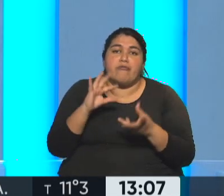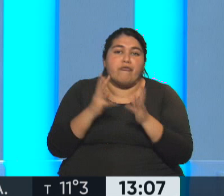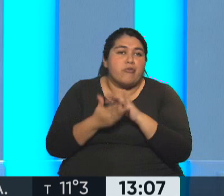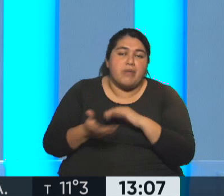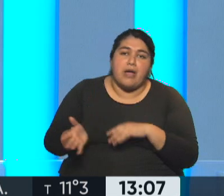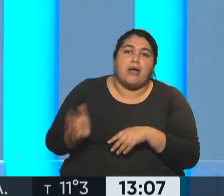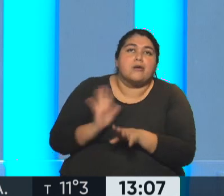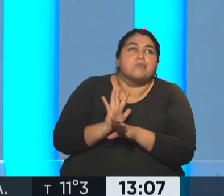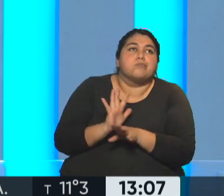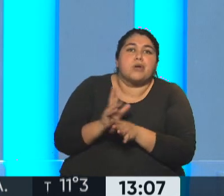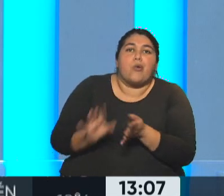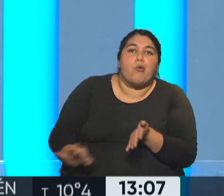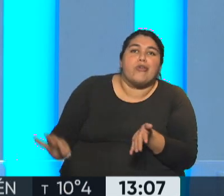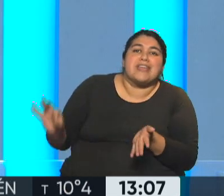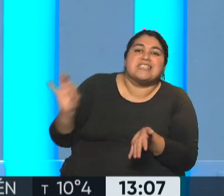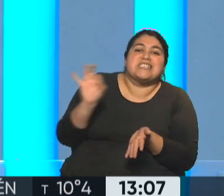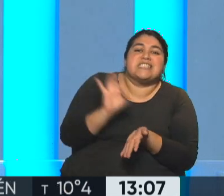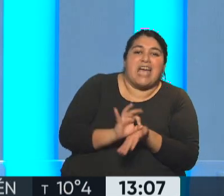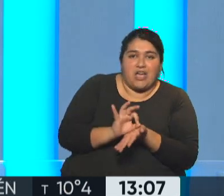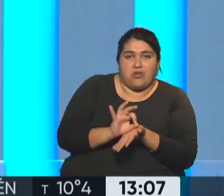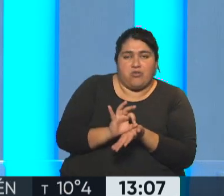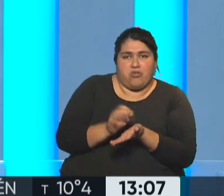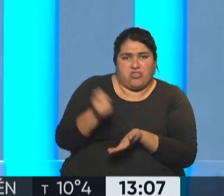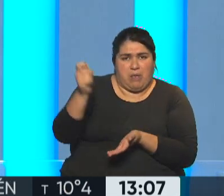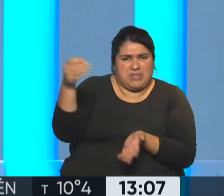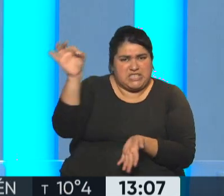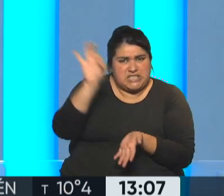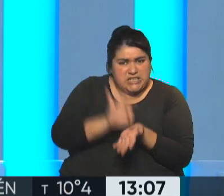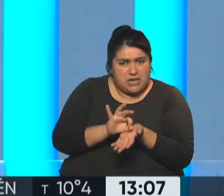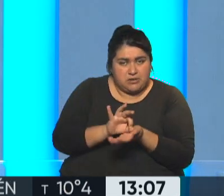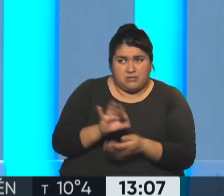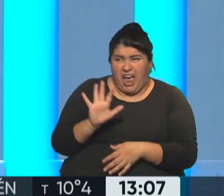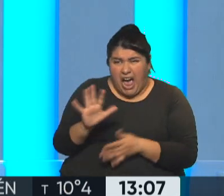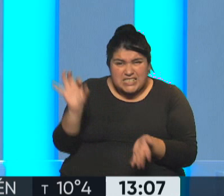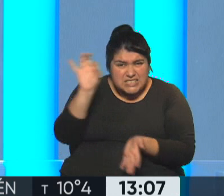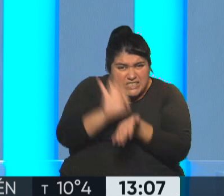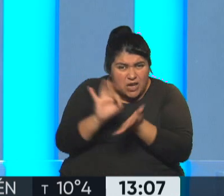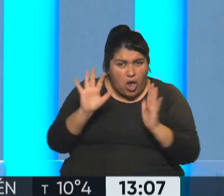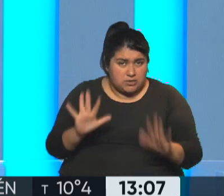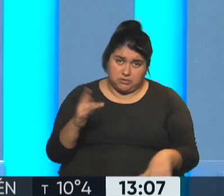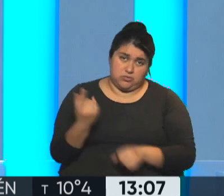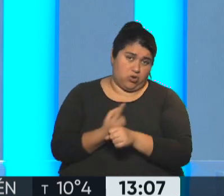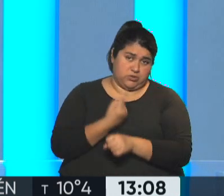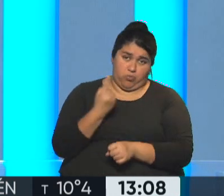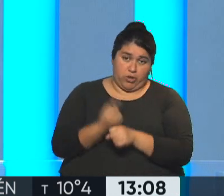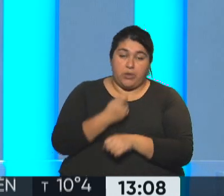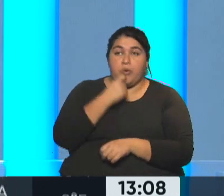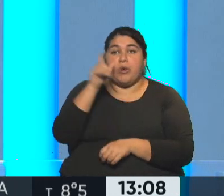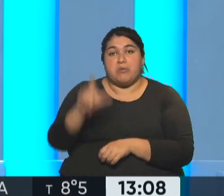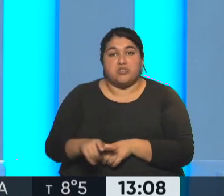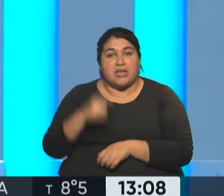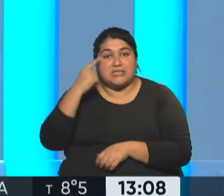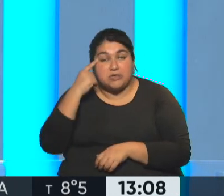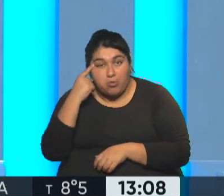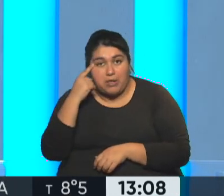el trámite de cero. Y esto es algo que estamos revisando porque entendemos que no puede ser de esta manera. Digo, una persona con síndrome de Down, una